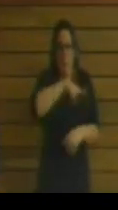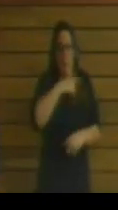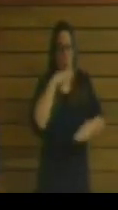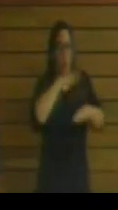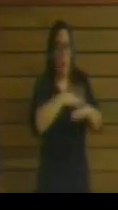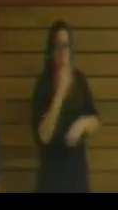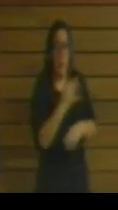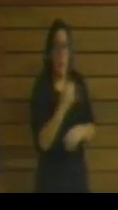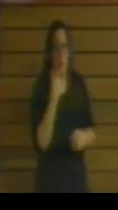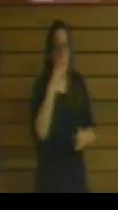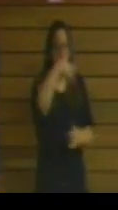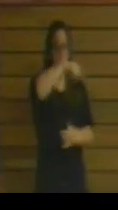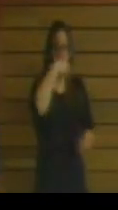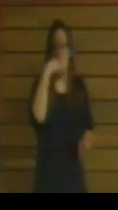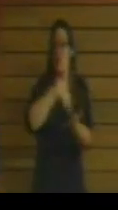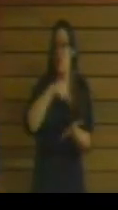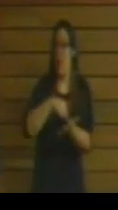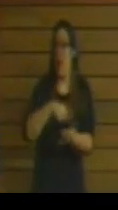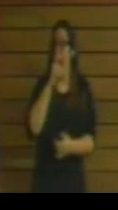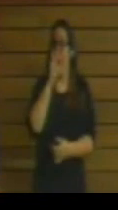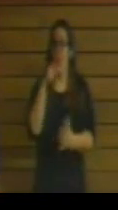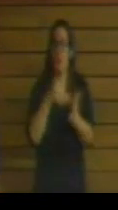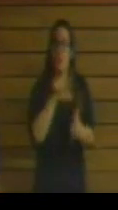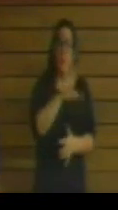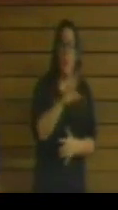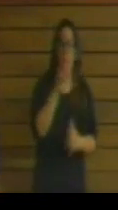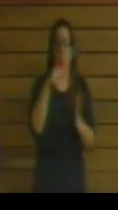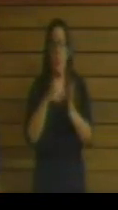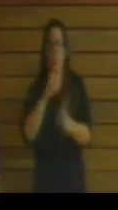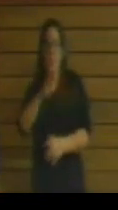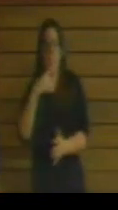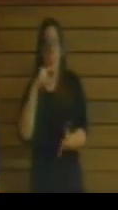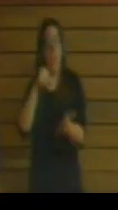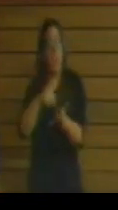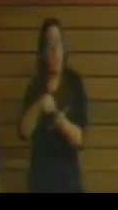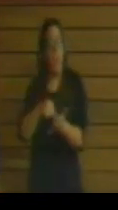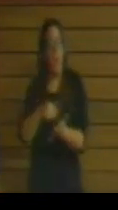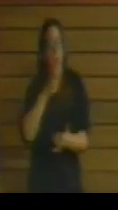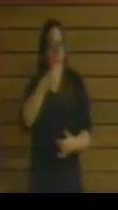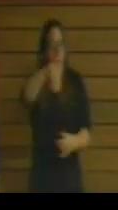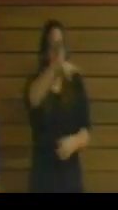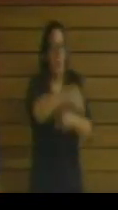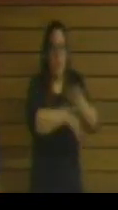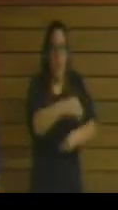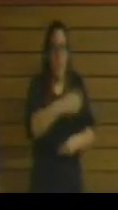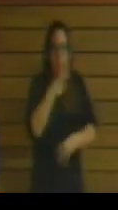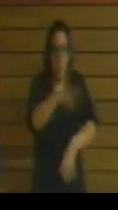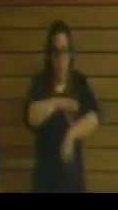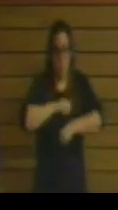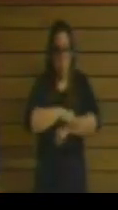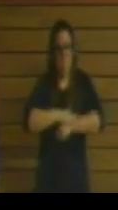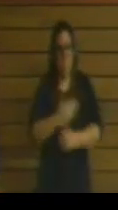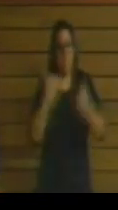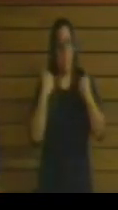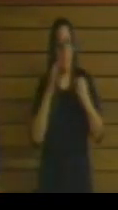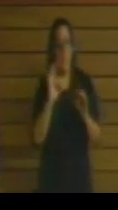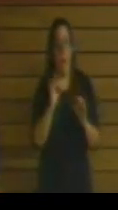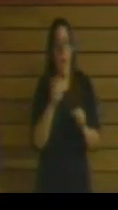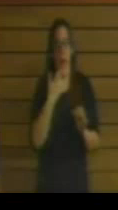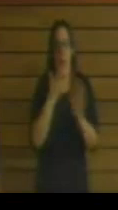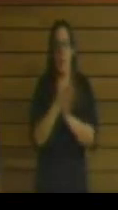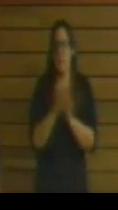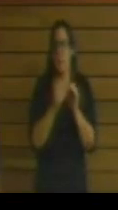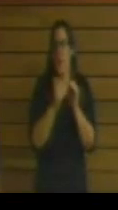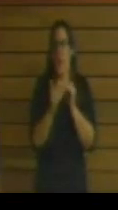2005 y 2013. Háganlo, que tienen responsabilidades de gobierno. Incremente la financiación a lo que se había hablado en su día. No hablar de un